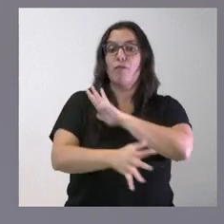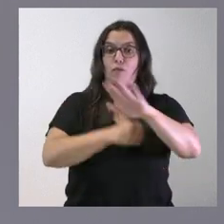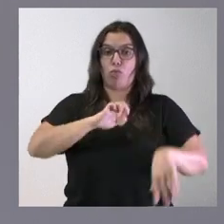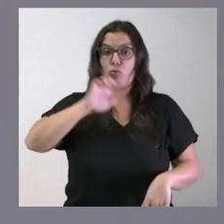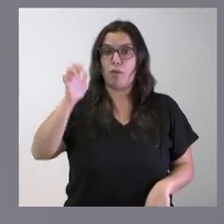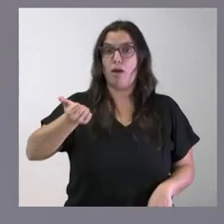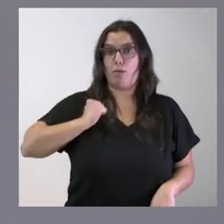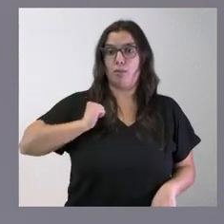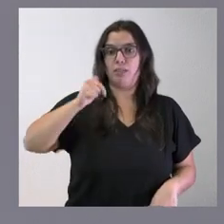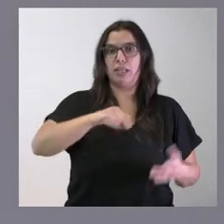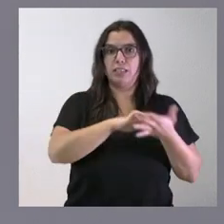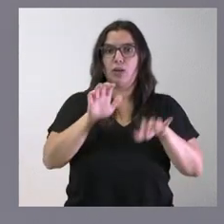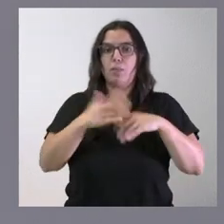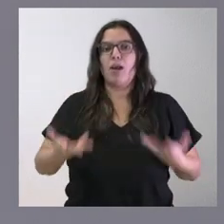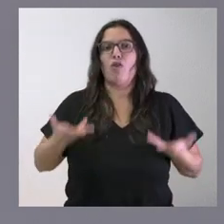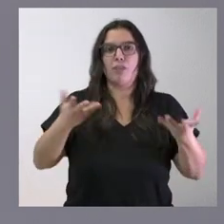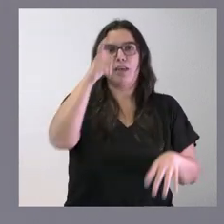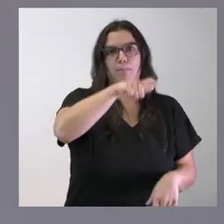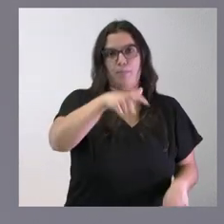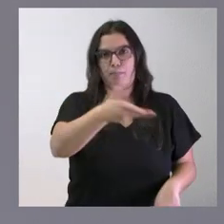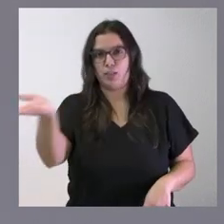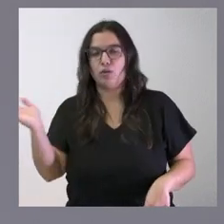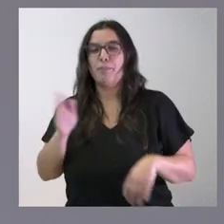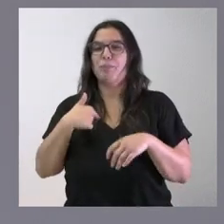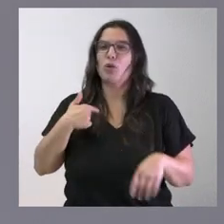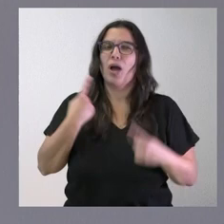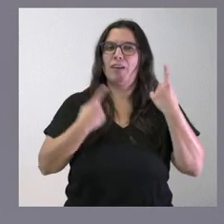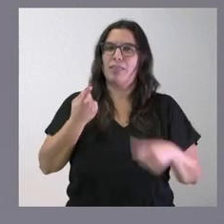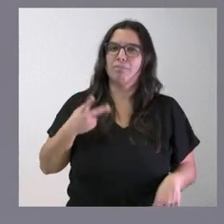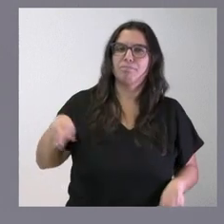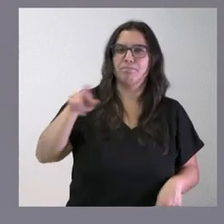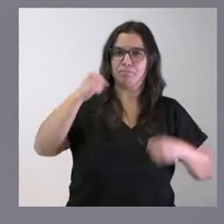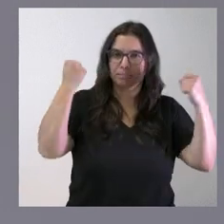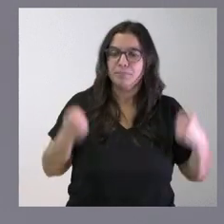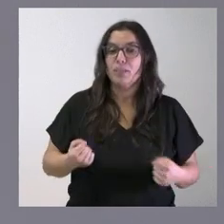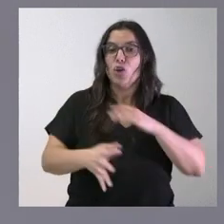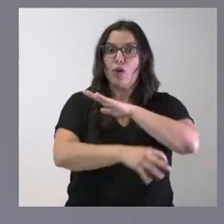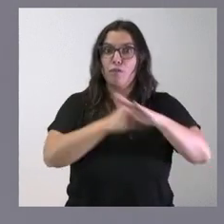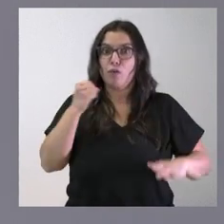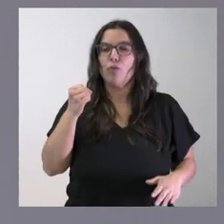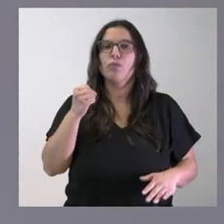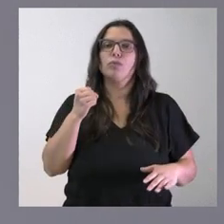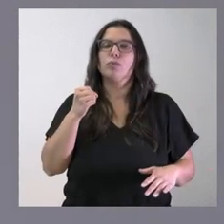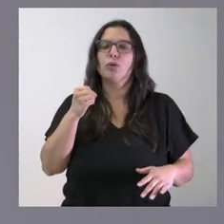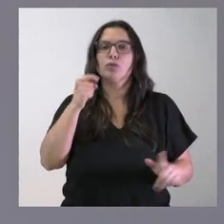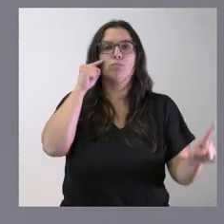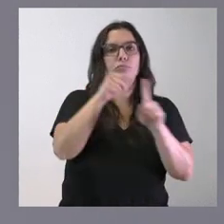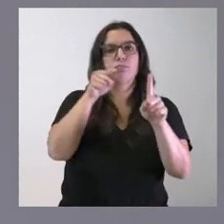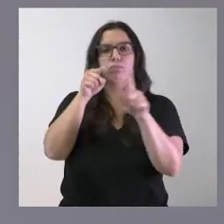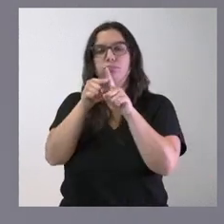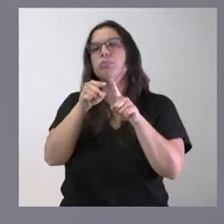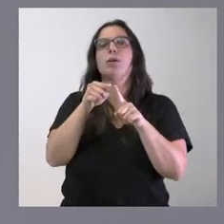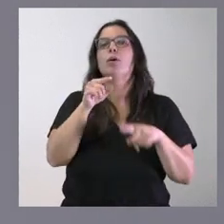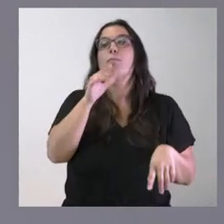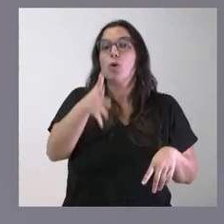europeos en Castilla y León al servicio de las personas. Sí que insisto a veces en que estos fondos se están destinando a estas finalidades por el hecho